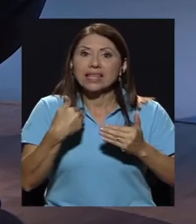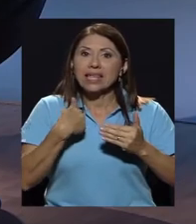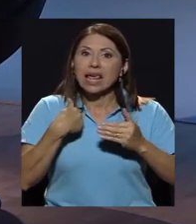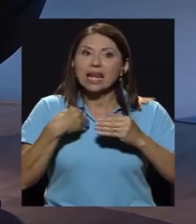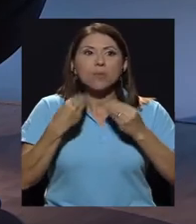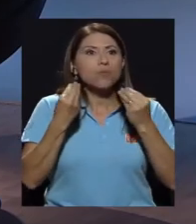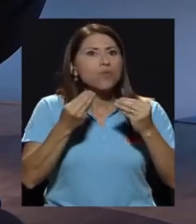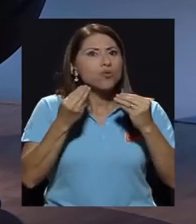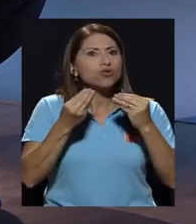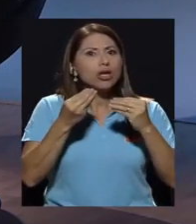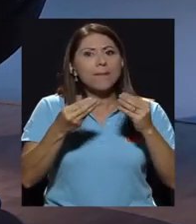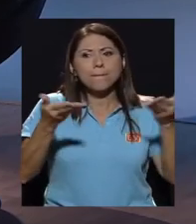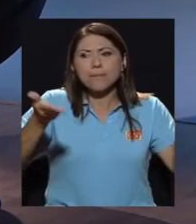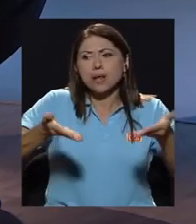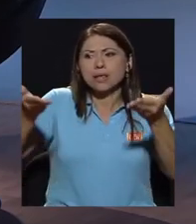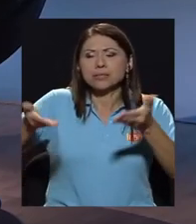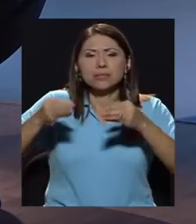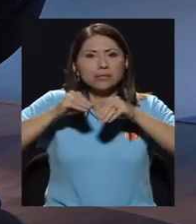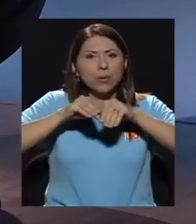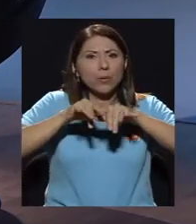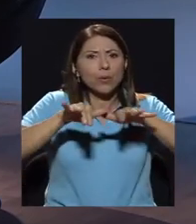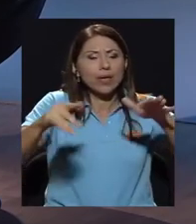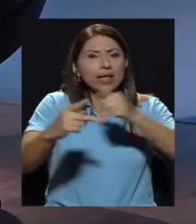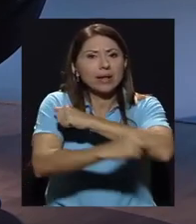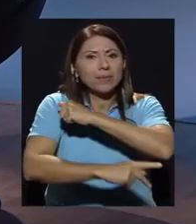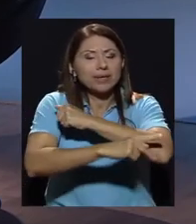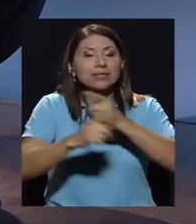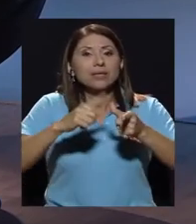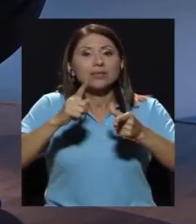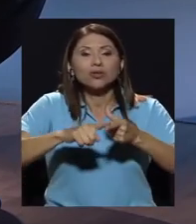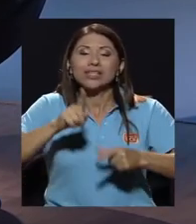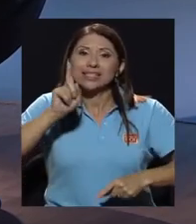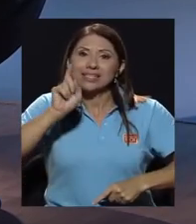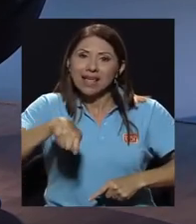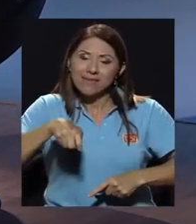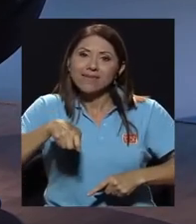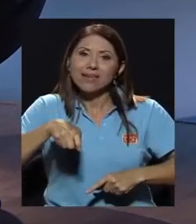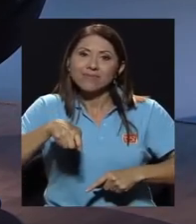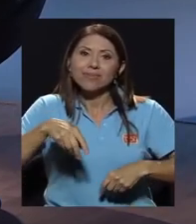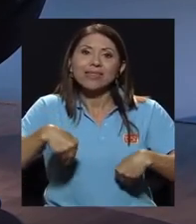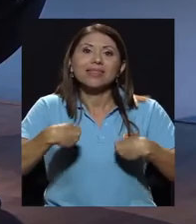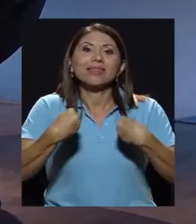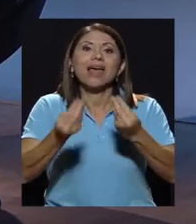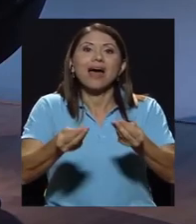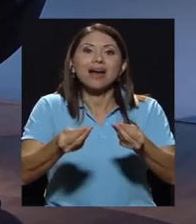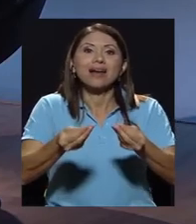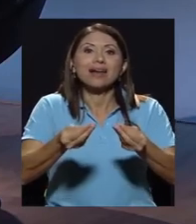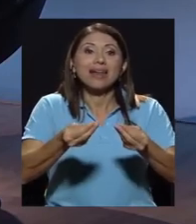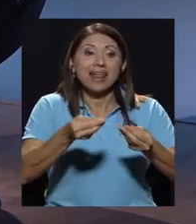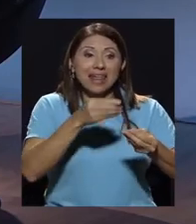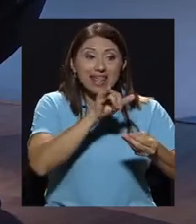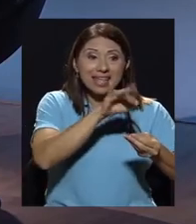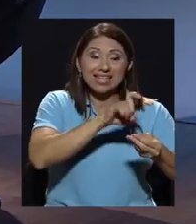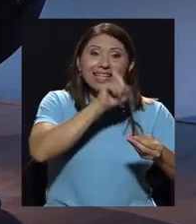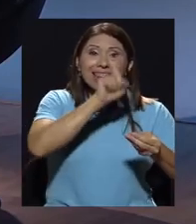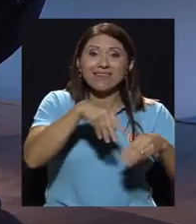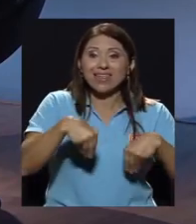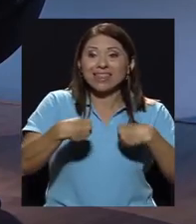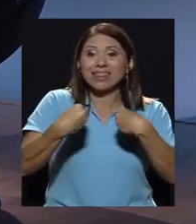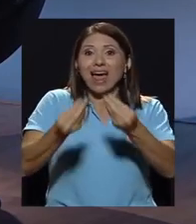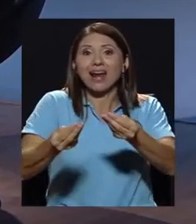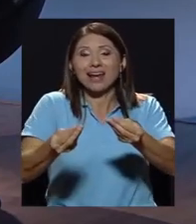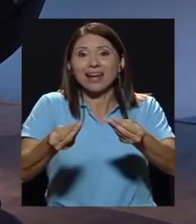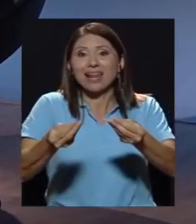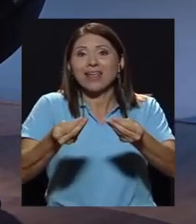cobertura en el país y demás entonces tiene que darle su red su infraestructura a los demás operadores para que